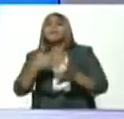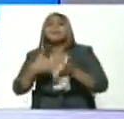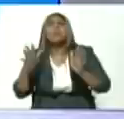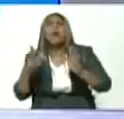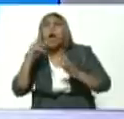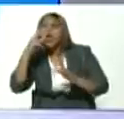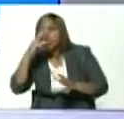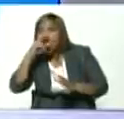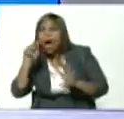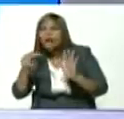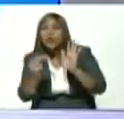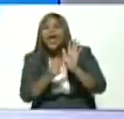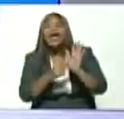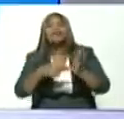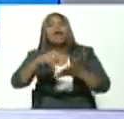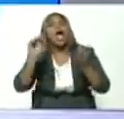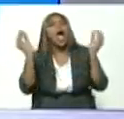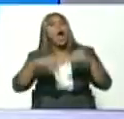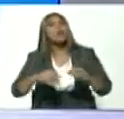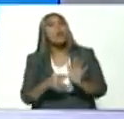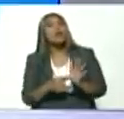y este es el contrato